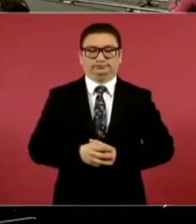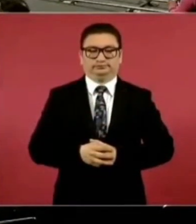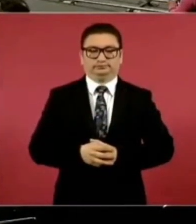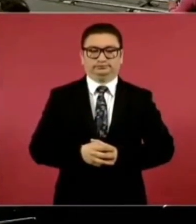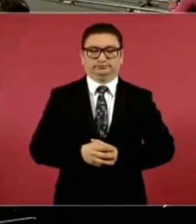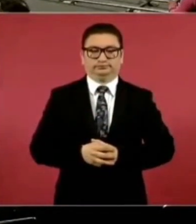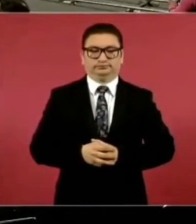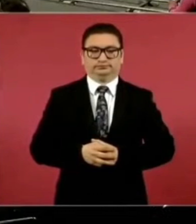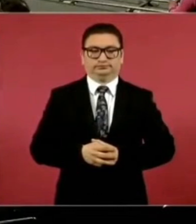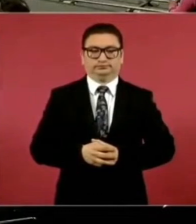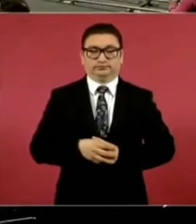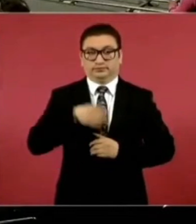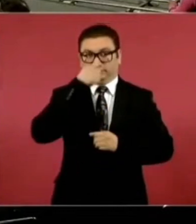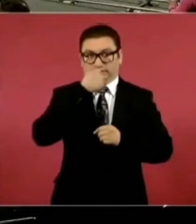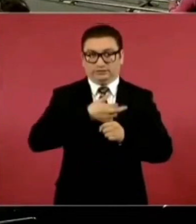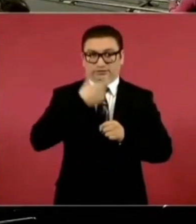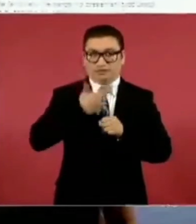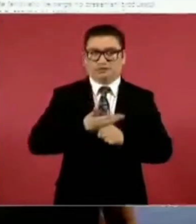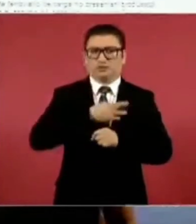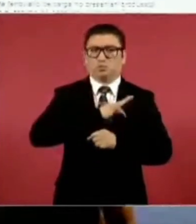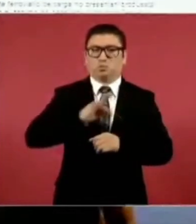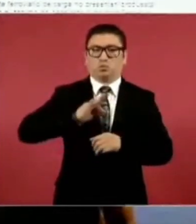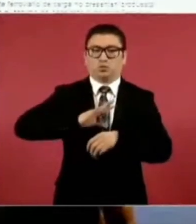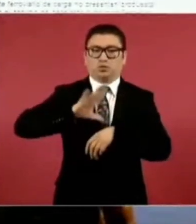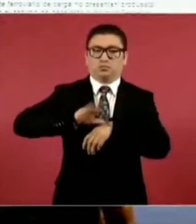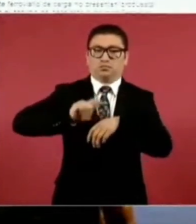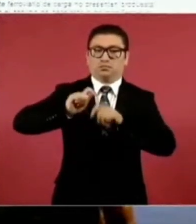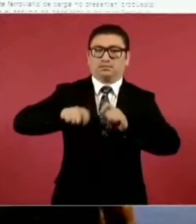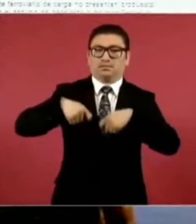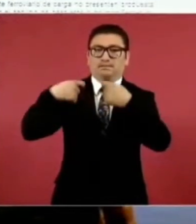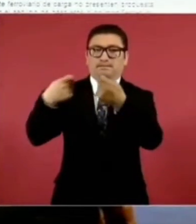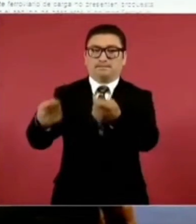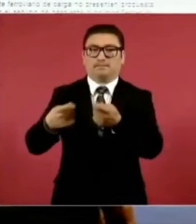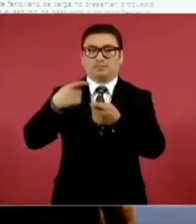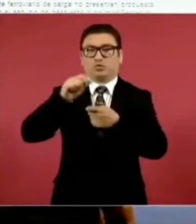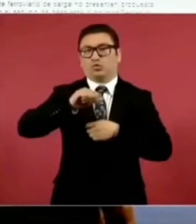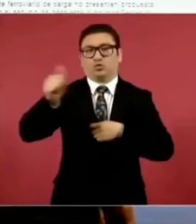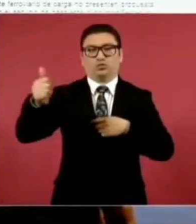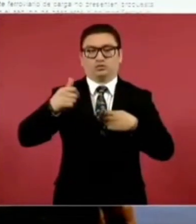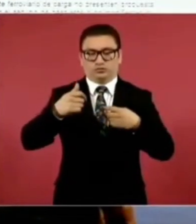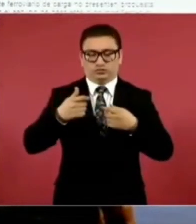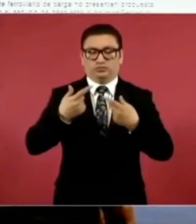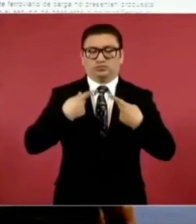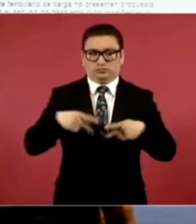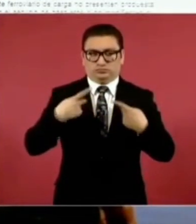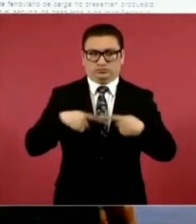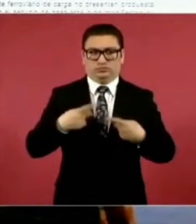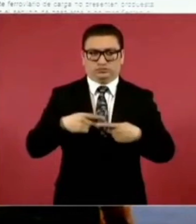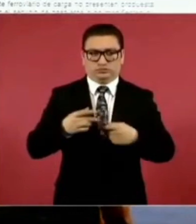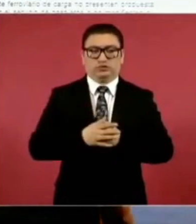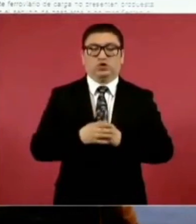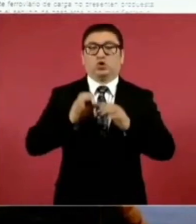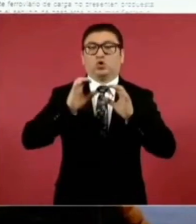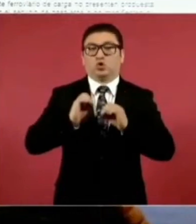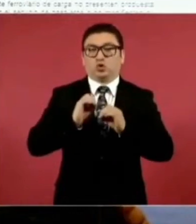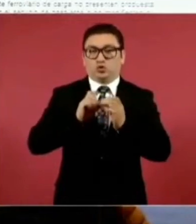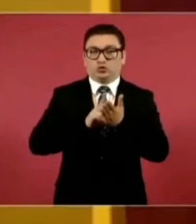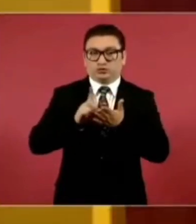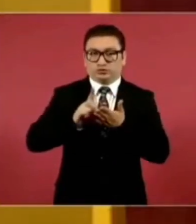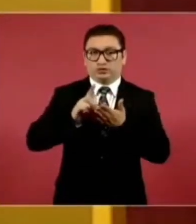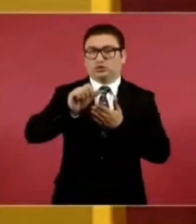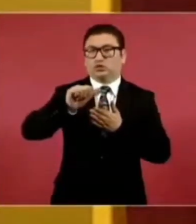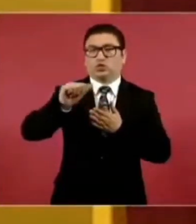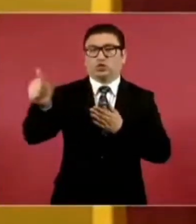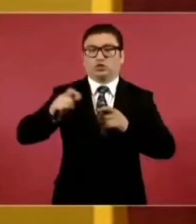la secretaría podrá otorgar concesiones a terceras personas o derechos a otros